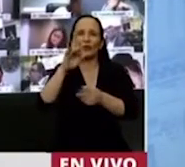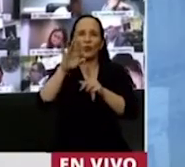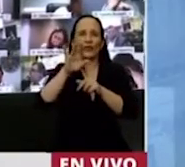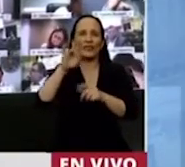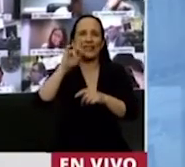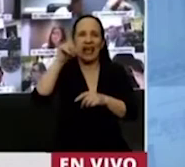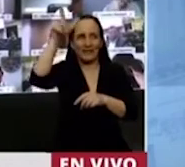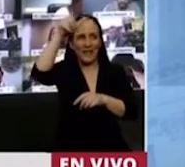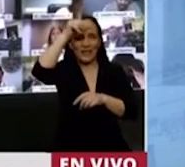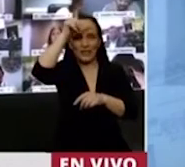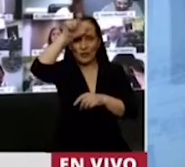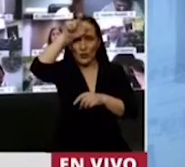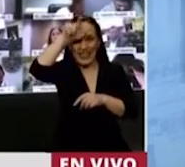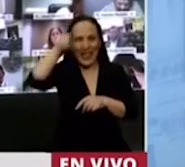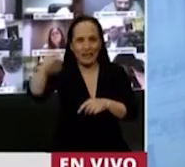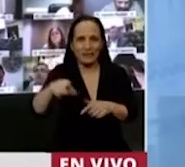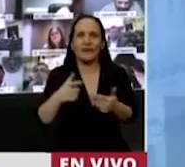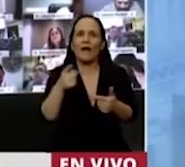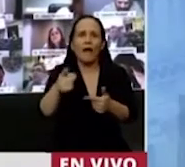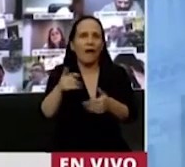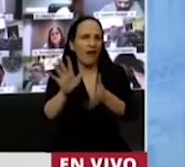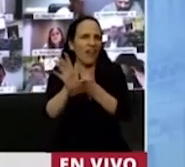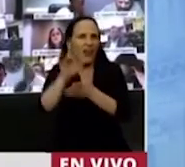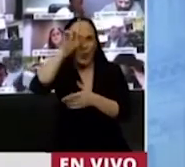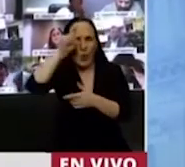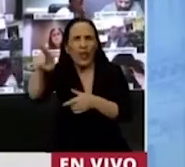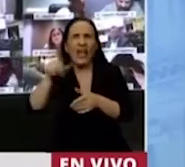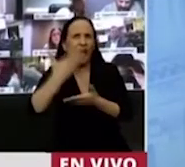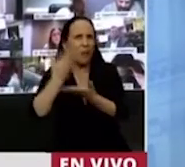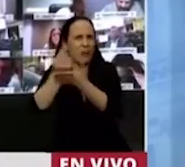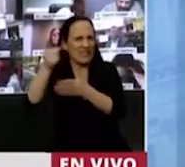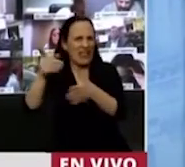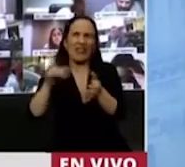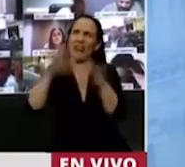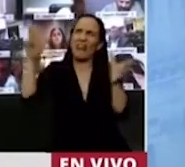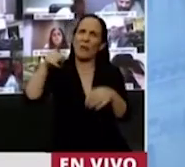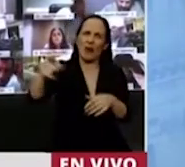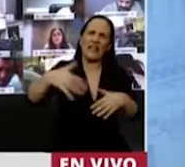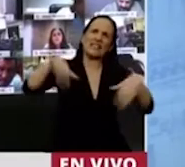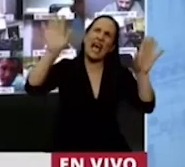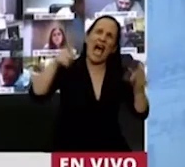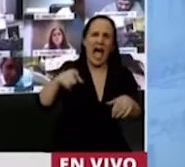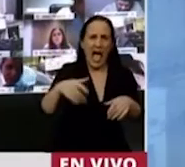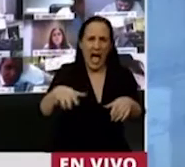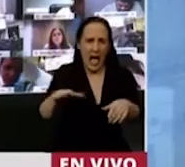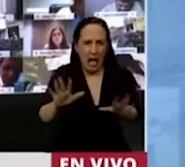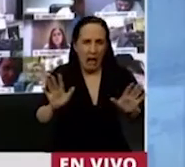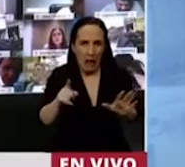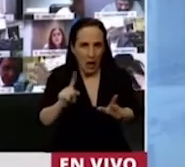que sostiene que la democracia no es un juego liberal de instituciones en términos de que funcionan las instituciones, sino